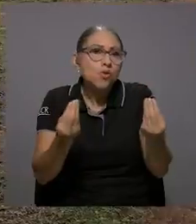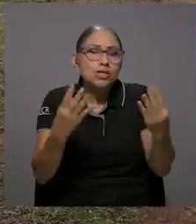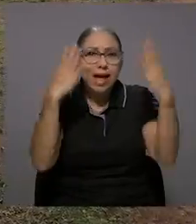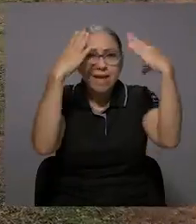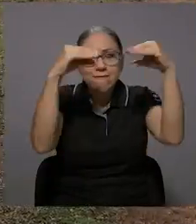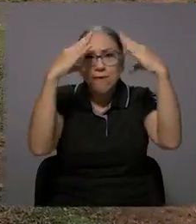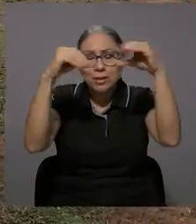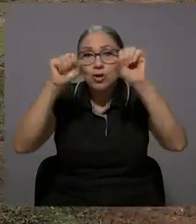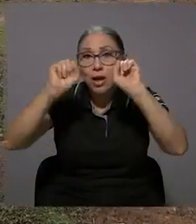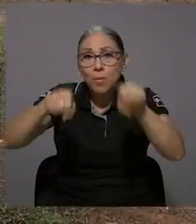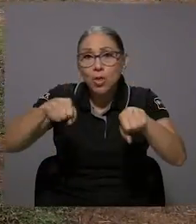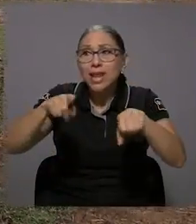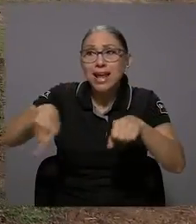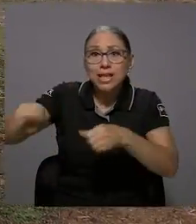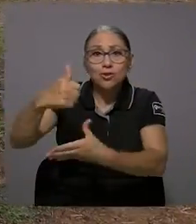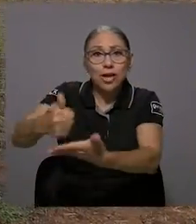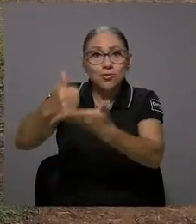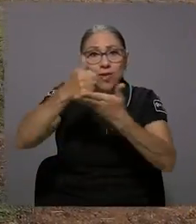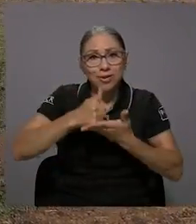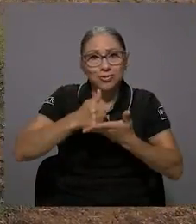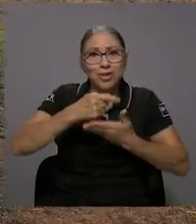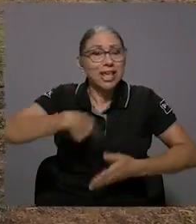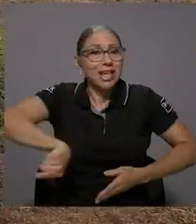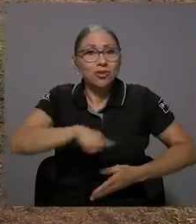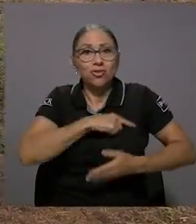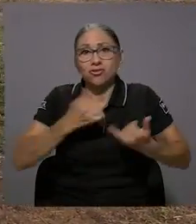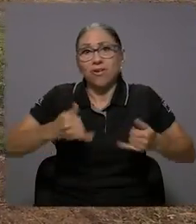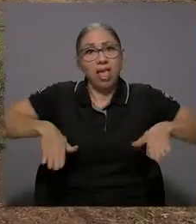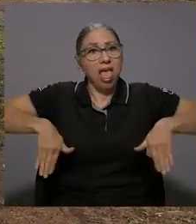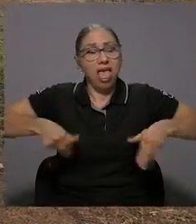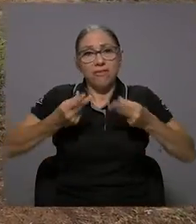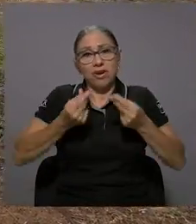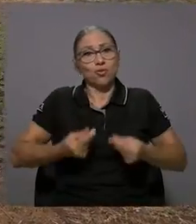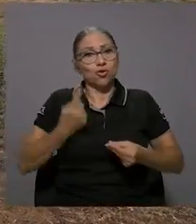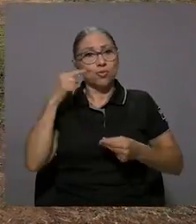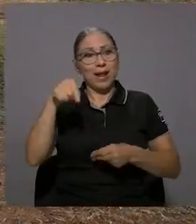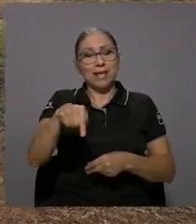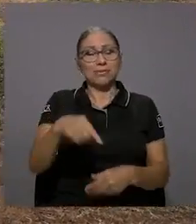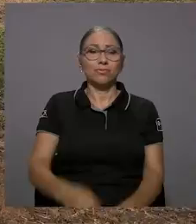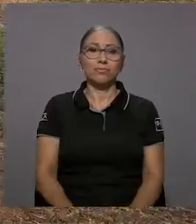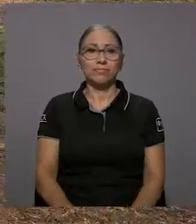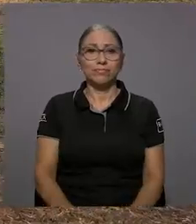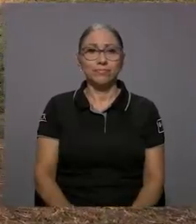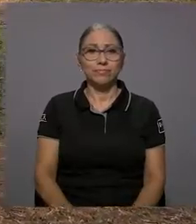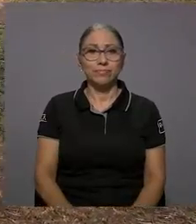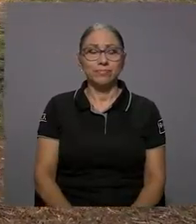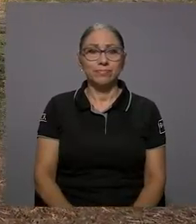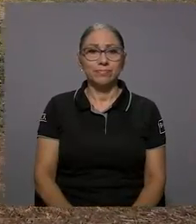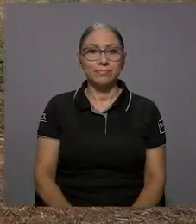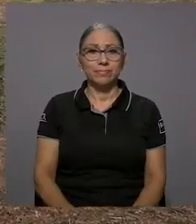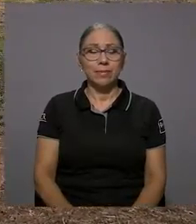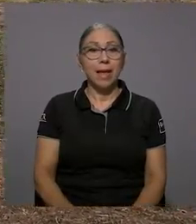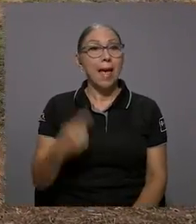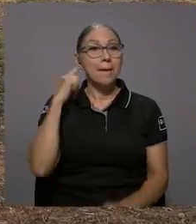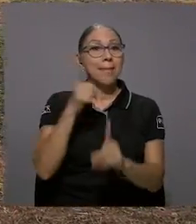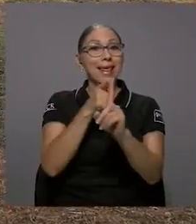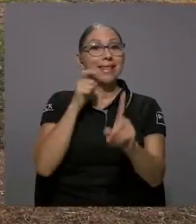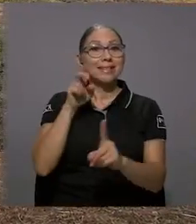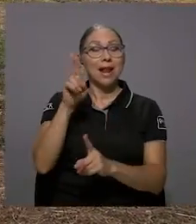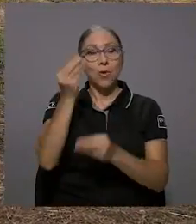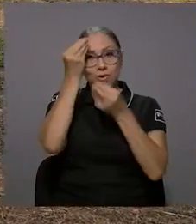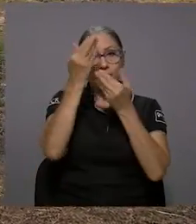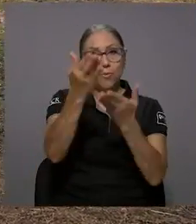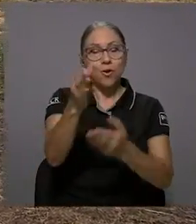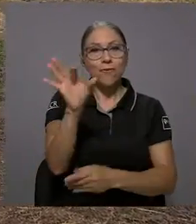tema del turismo rural, que hay mucha información que nos podrían ayudar ellos y que nosotros no